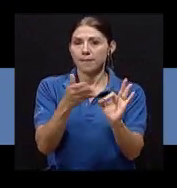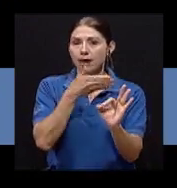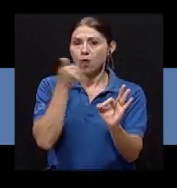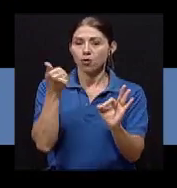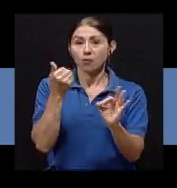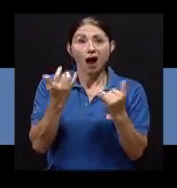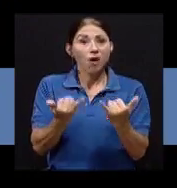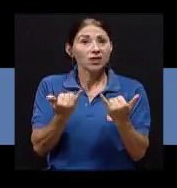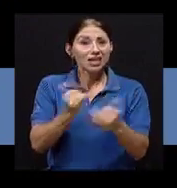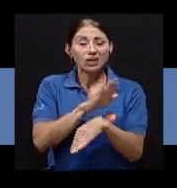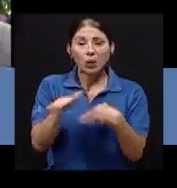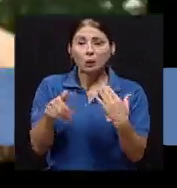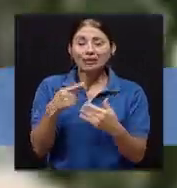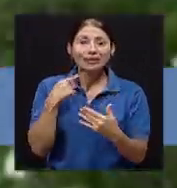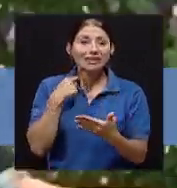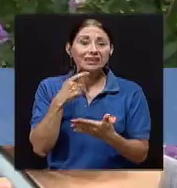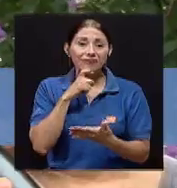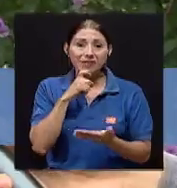difícil.